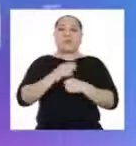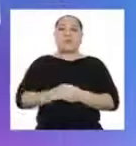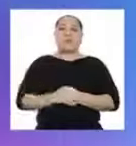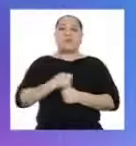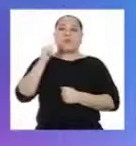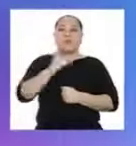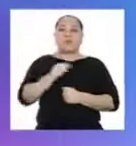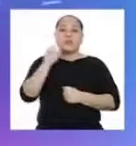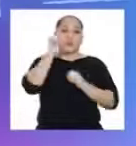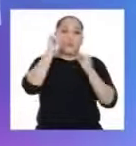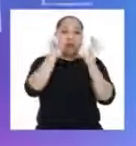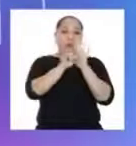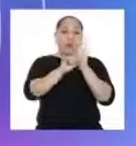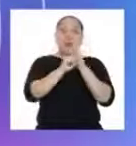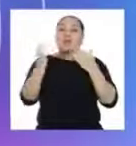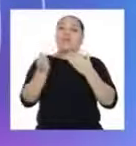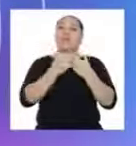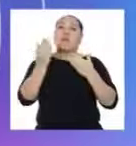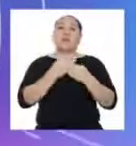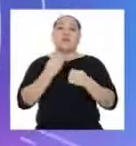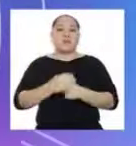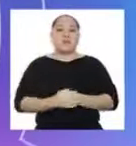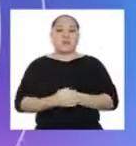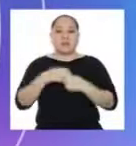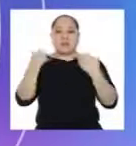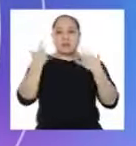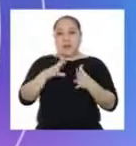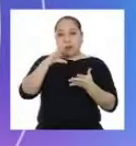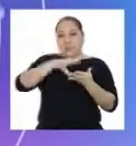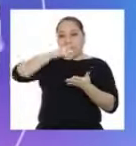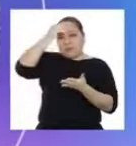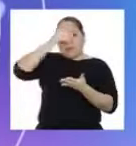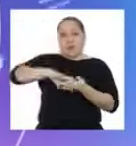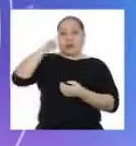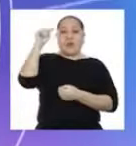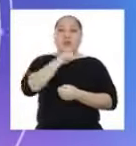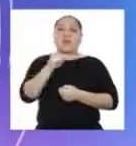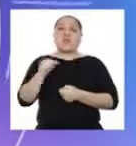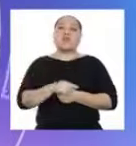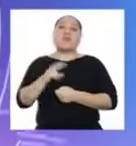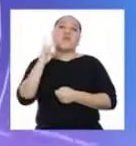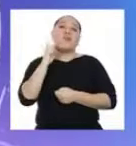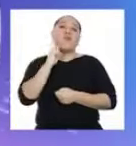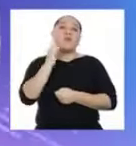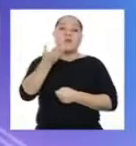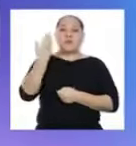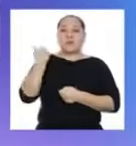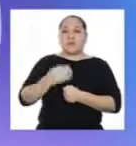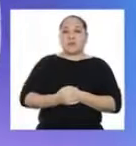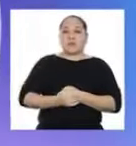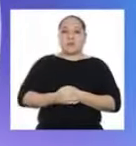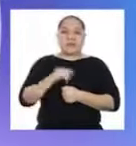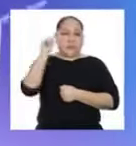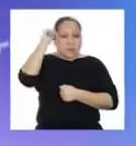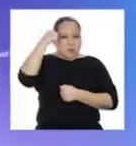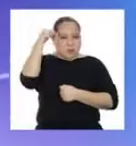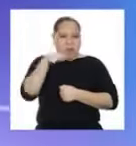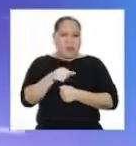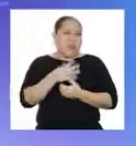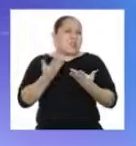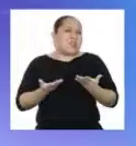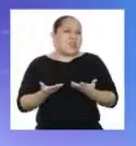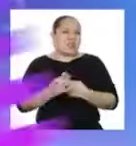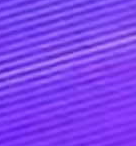¡Esta imagen es fácil! ¡Ya hemos aprendido sobre esto! ¿Recuerdan qué es?